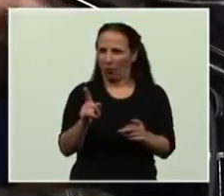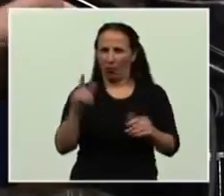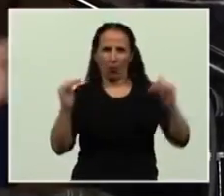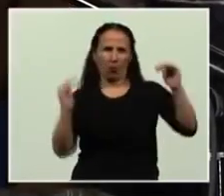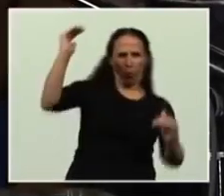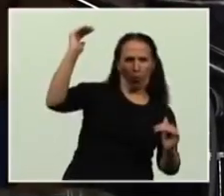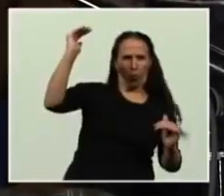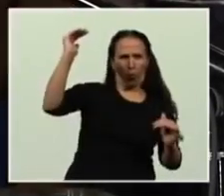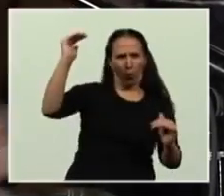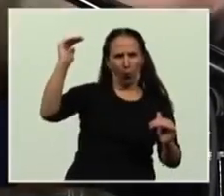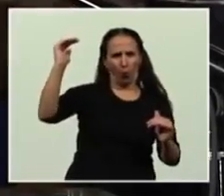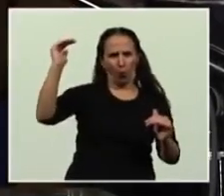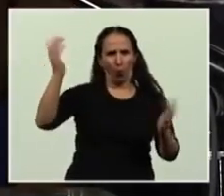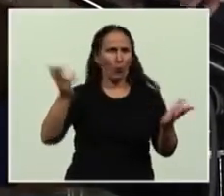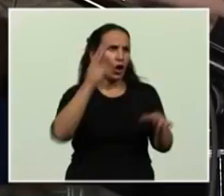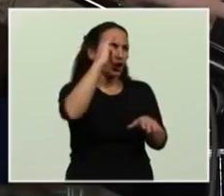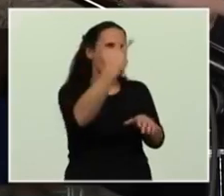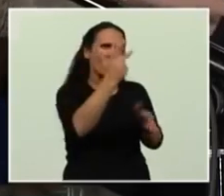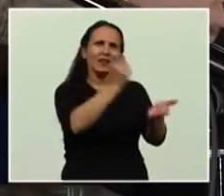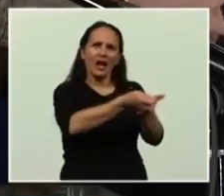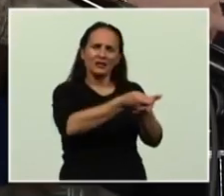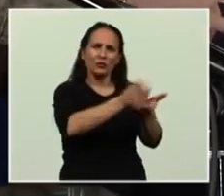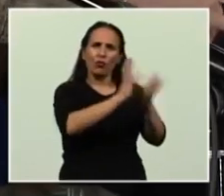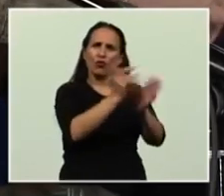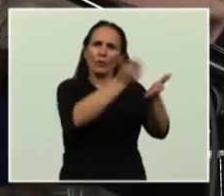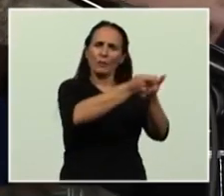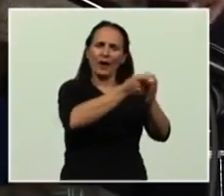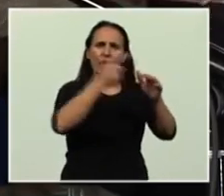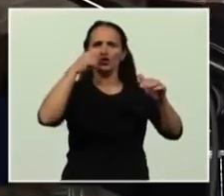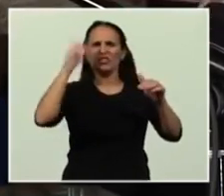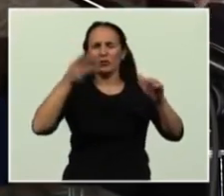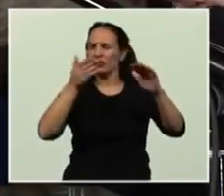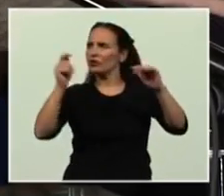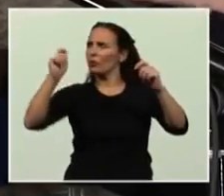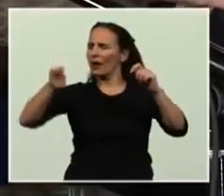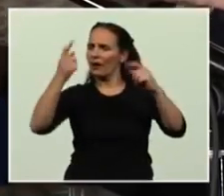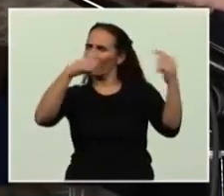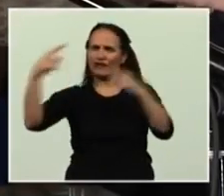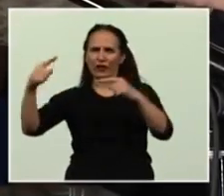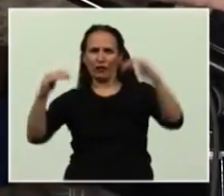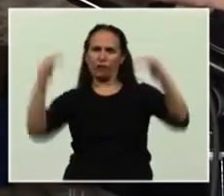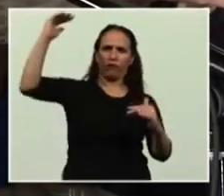tan inequitativo hacia el 93% de los que pagaron,